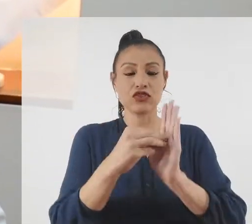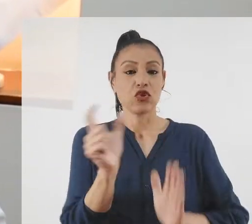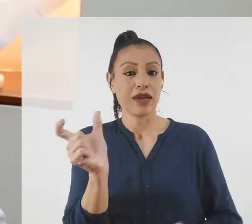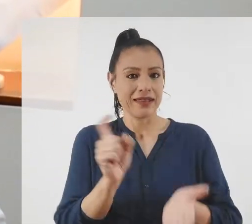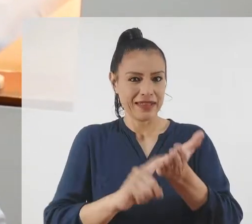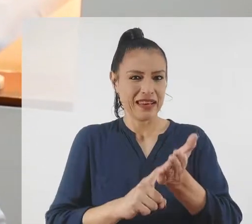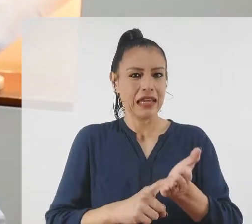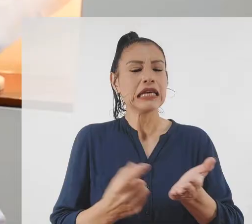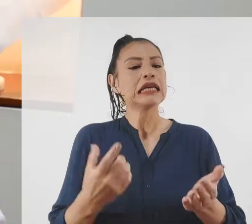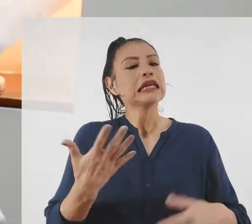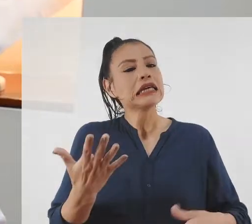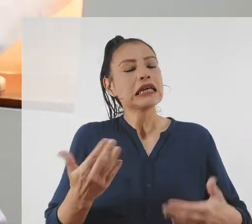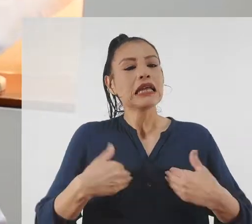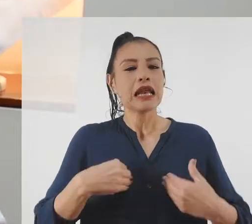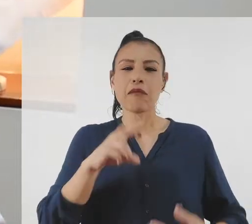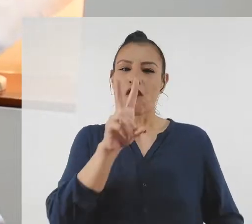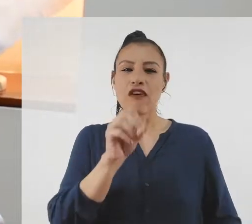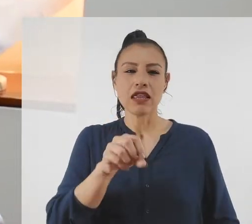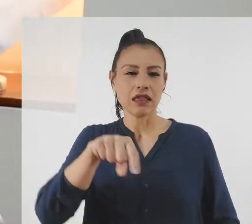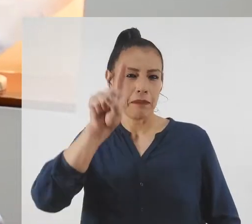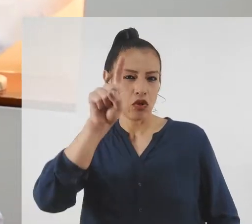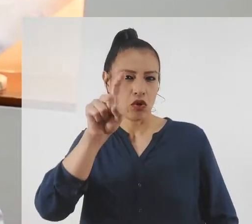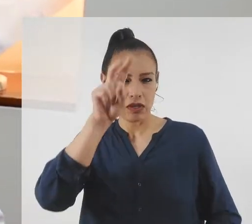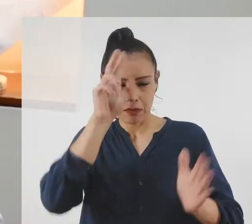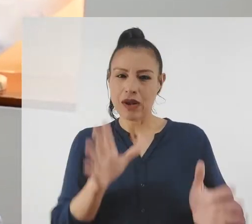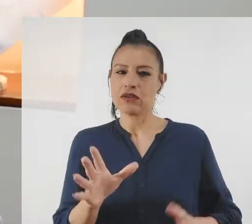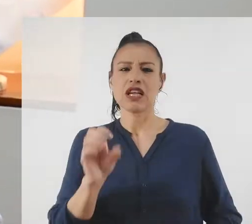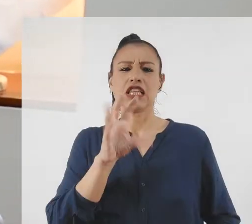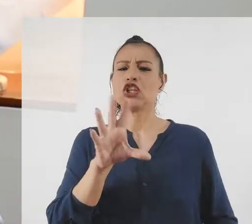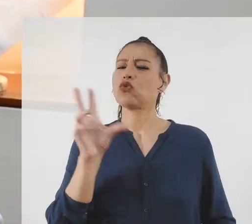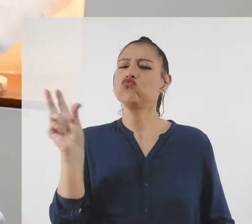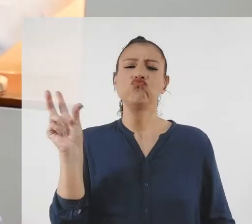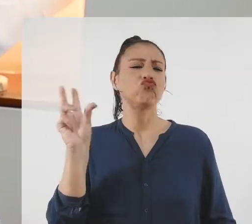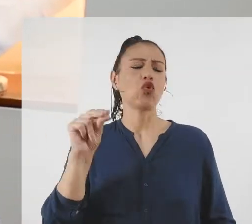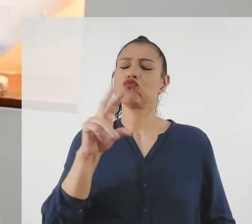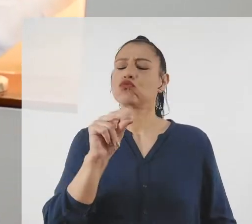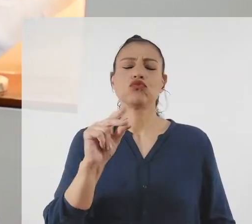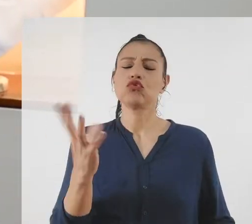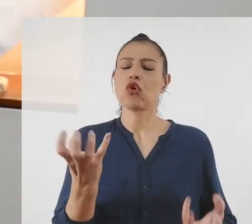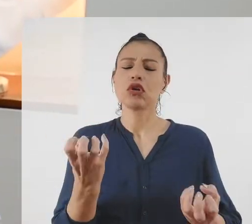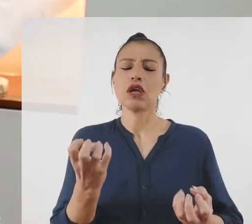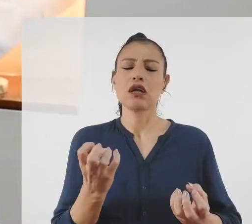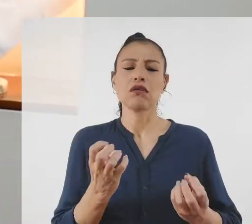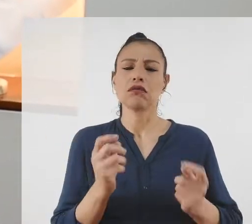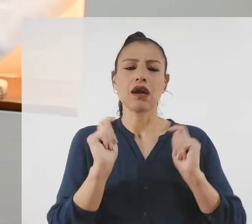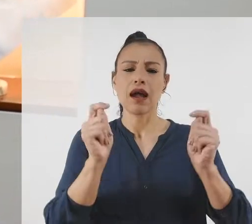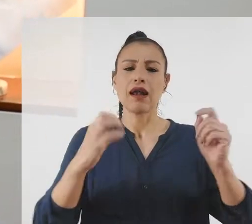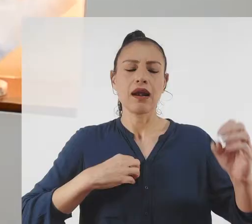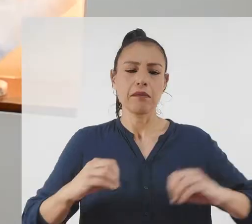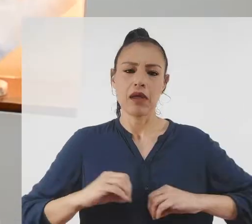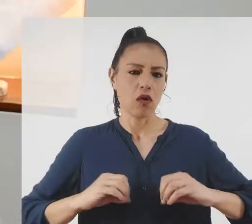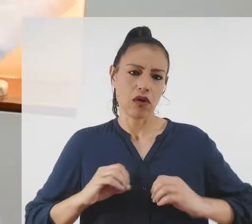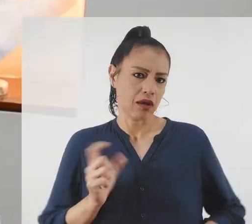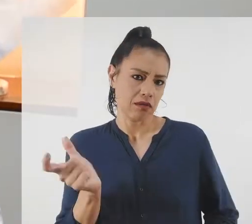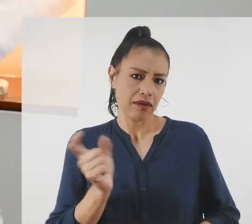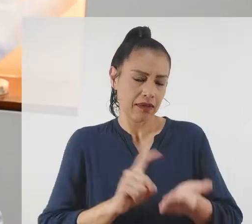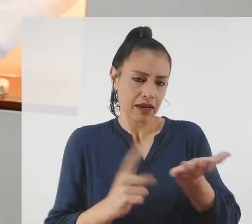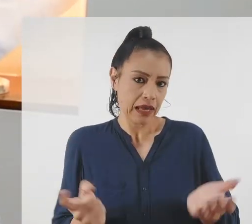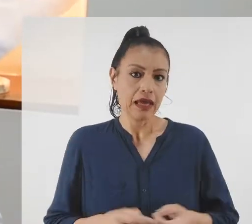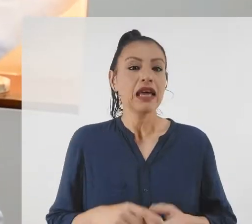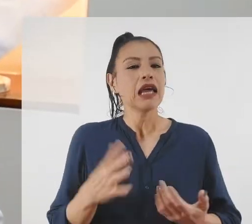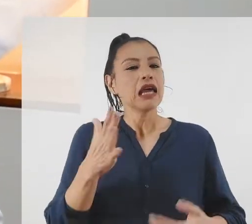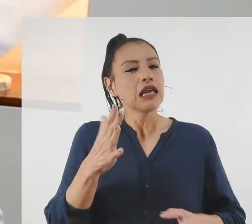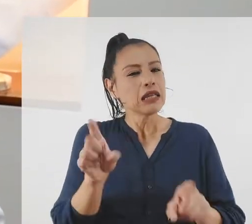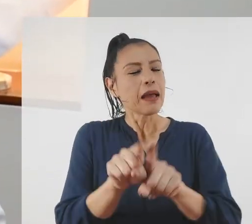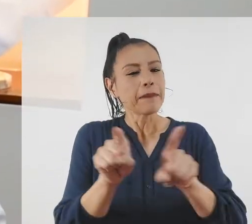Tenemos cerca de 20 millones de ciudadanos peruanos que han expresado su negativa, es decir, un no en el DNI a la donación de órganos, y cerca de 2